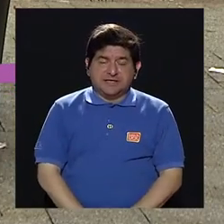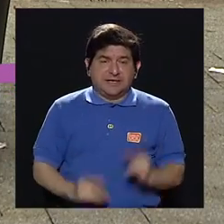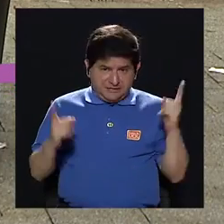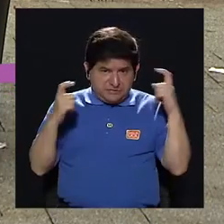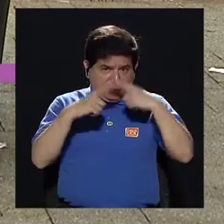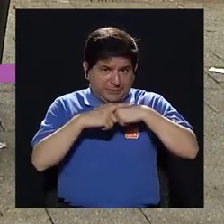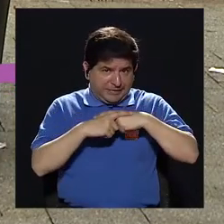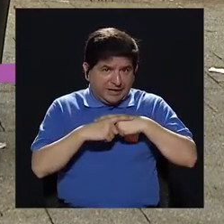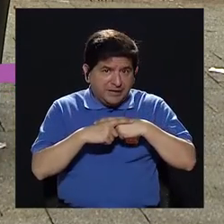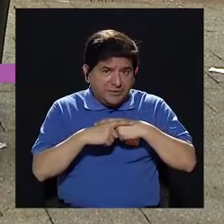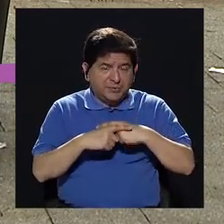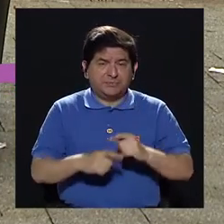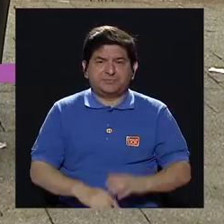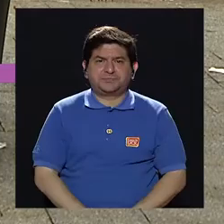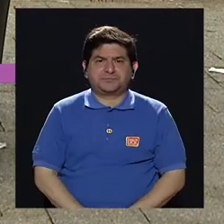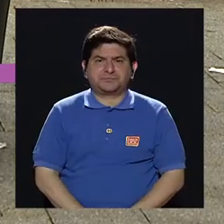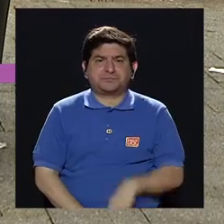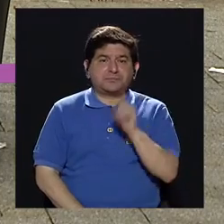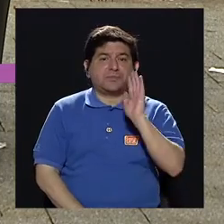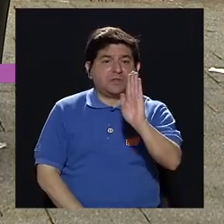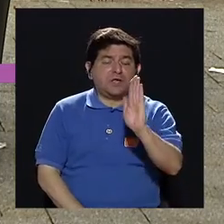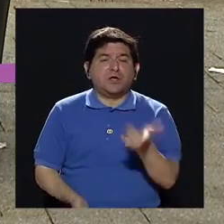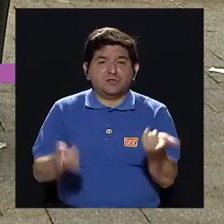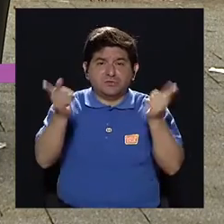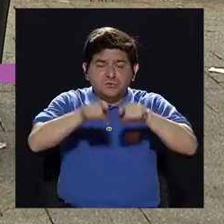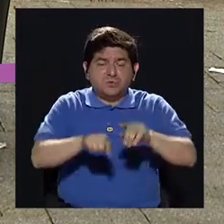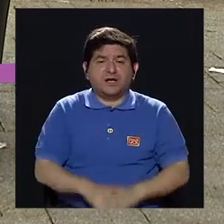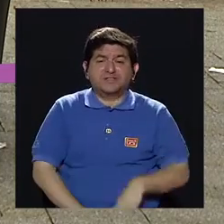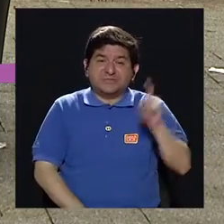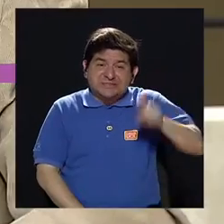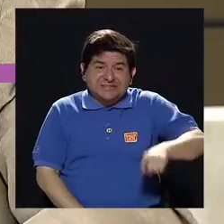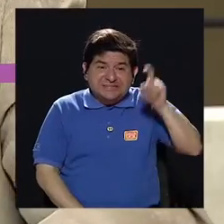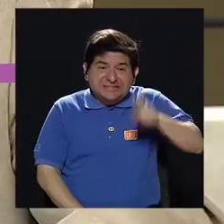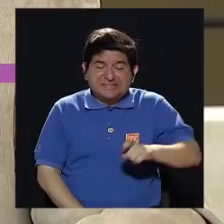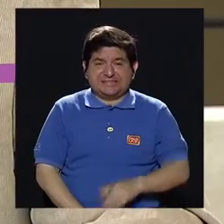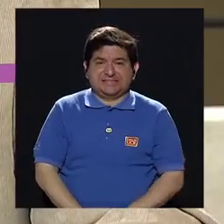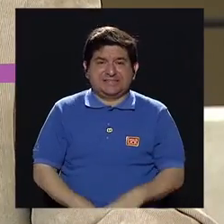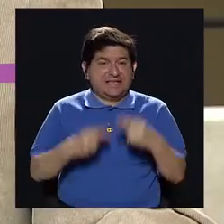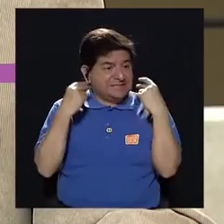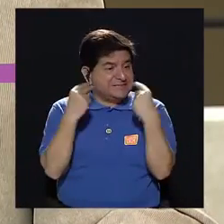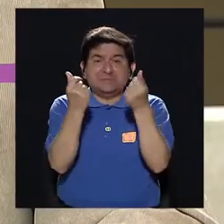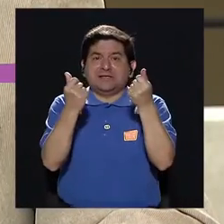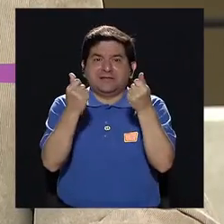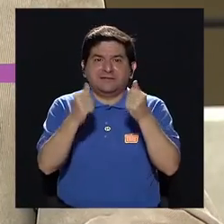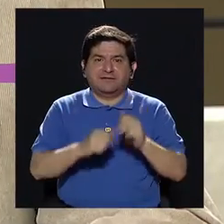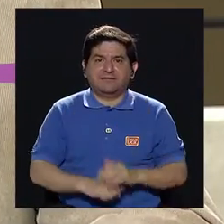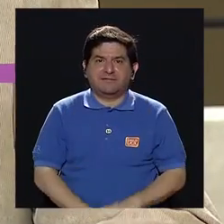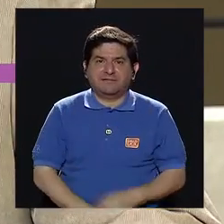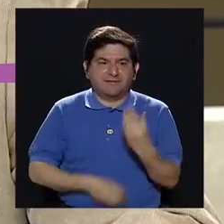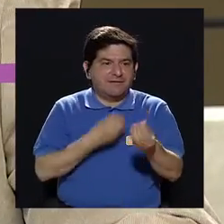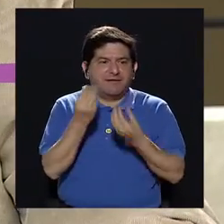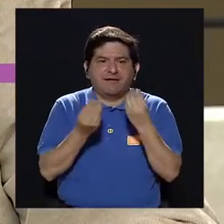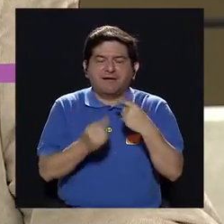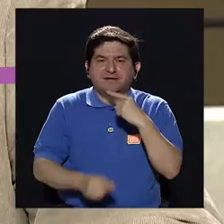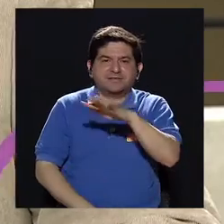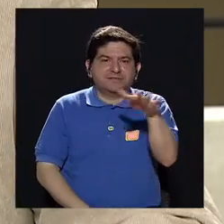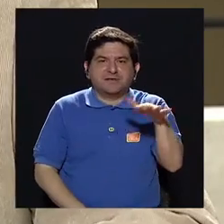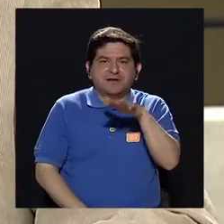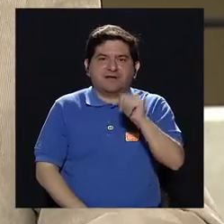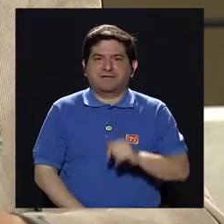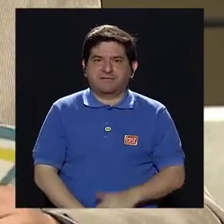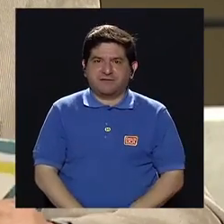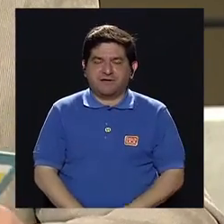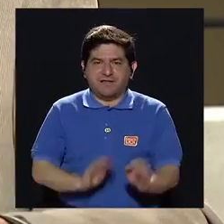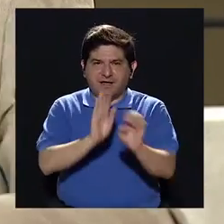es muy complicado, o sea, en el caso de ustedes, pues la urgencia no... Es inmediata, sí. inmediata. ¿Cómo hacen en la realidad,